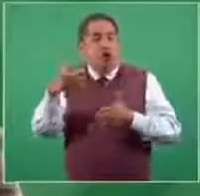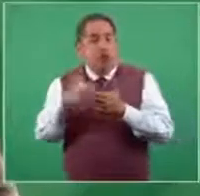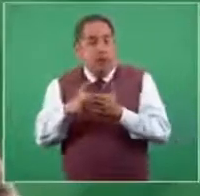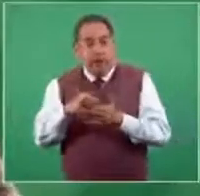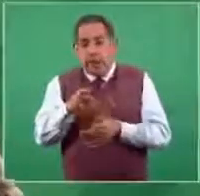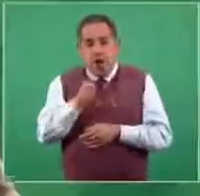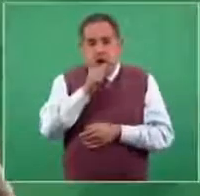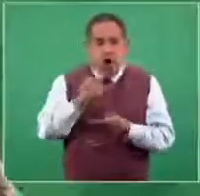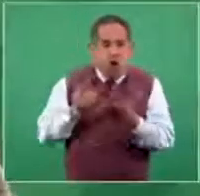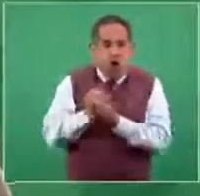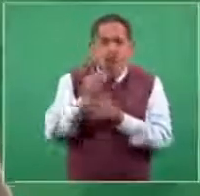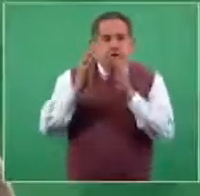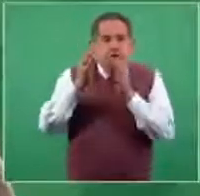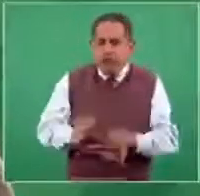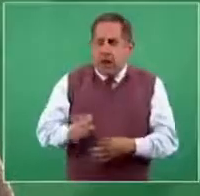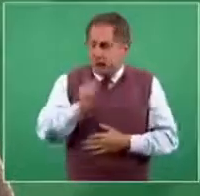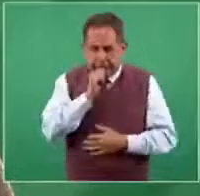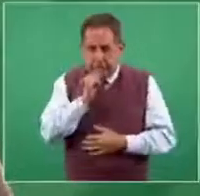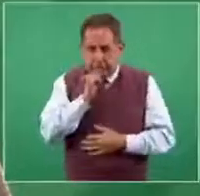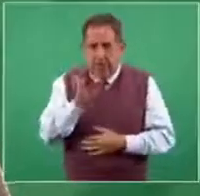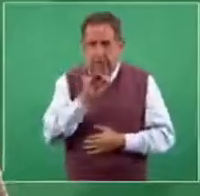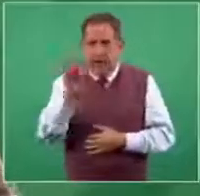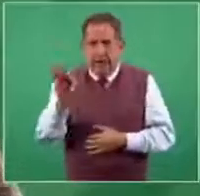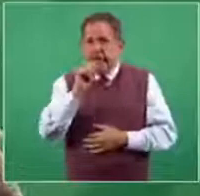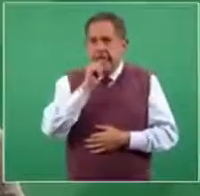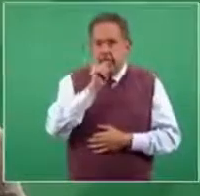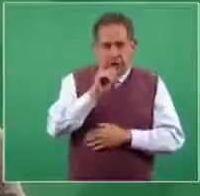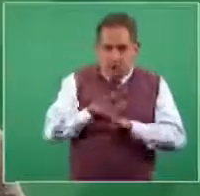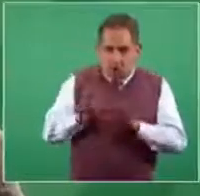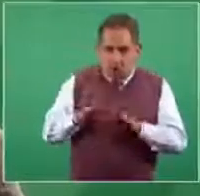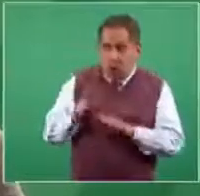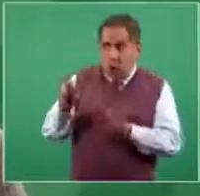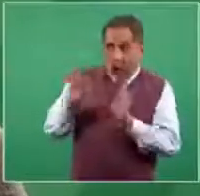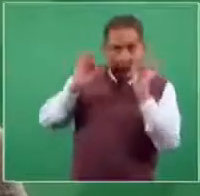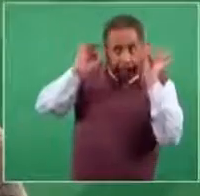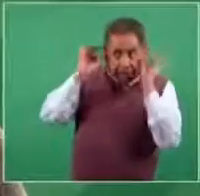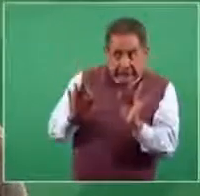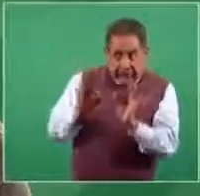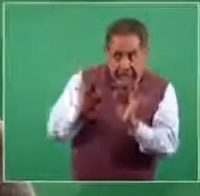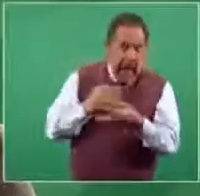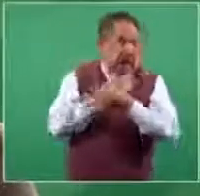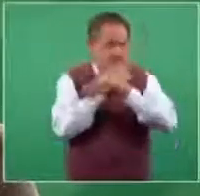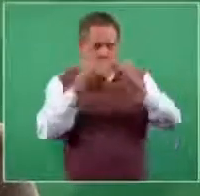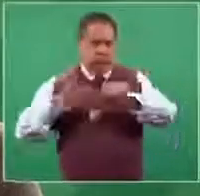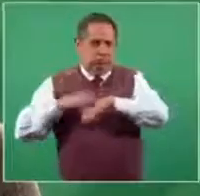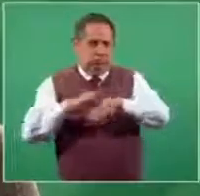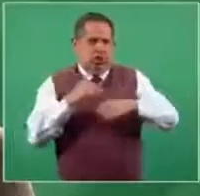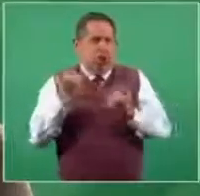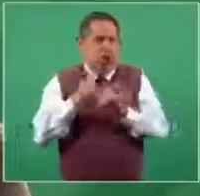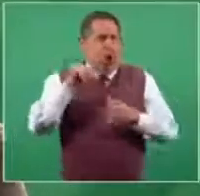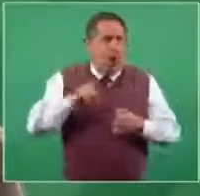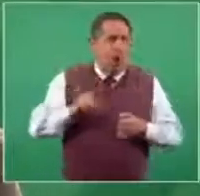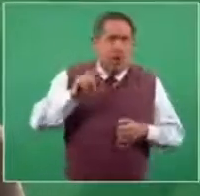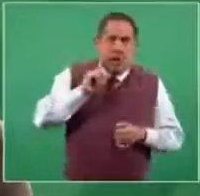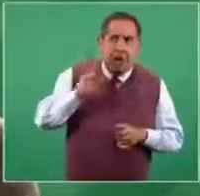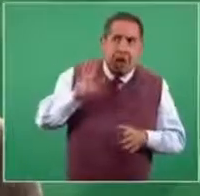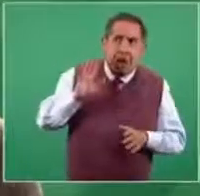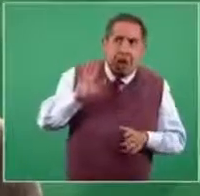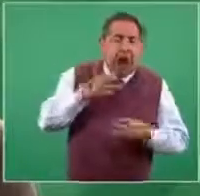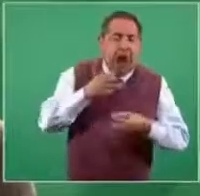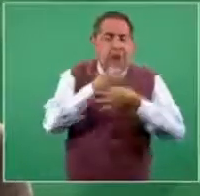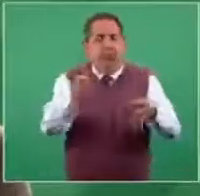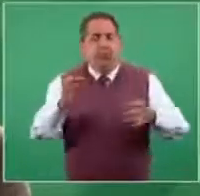todavía no se ha confirmado ni se ha establecido la fecha. En cuanto se establezca, lo diremos, así como hoy y mañana estaremos diciendo,